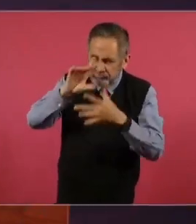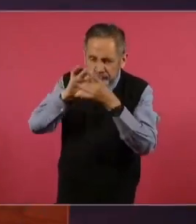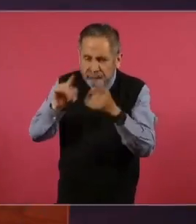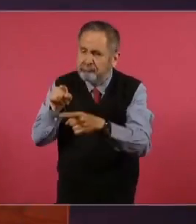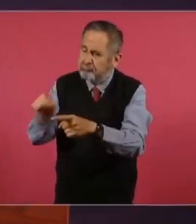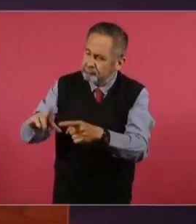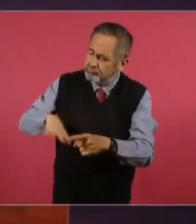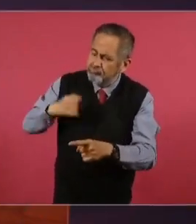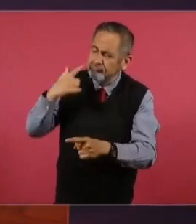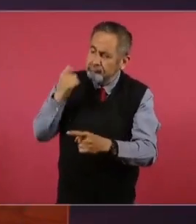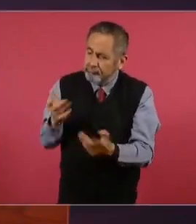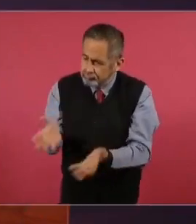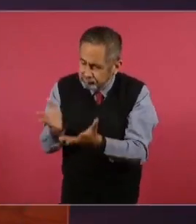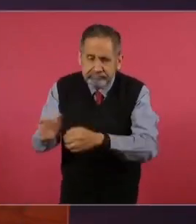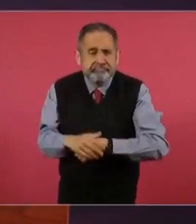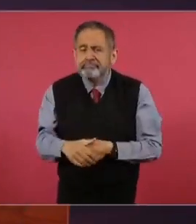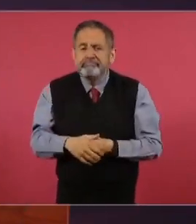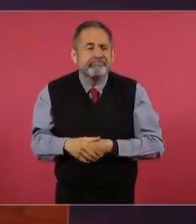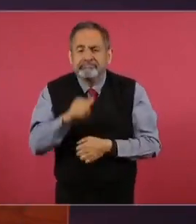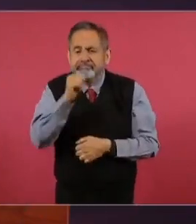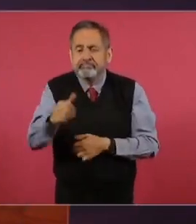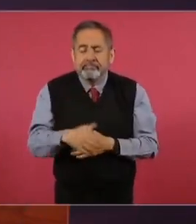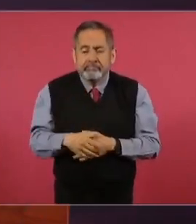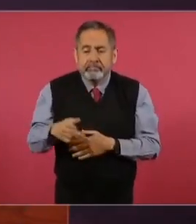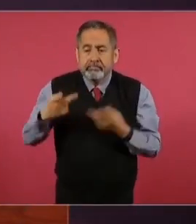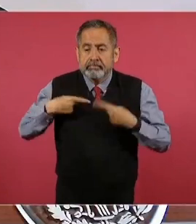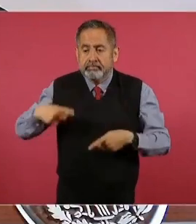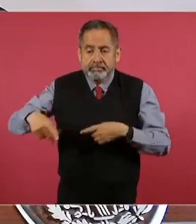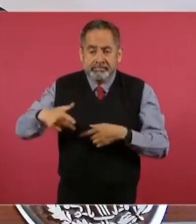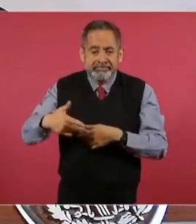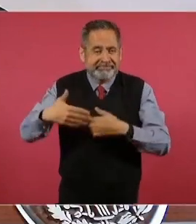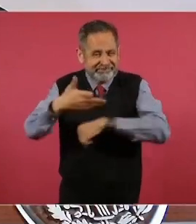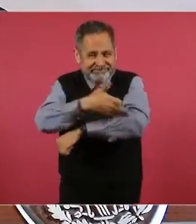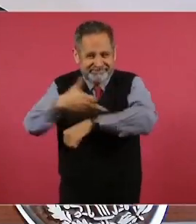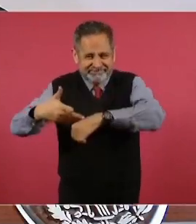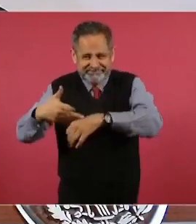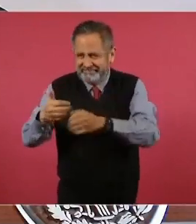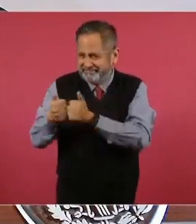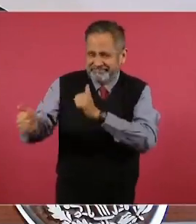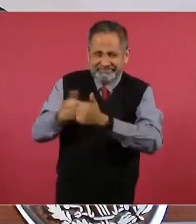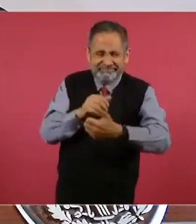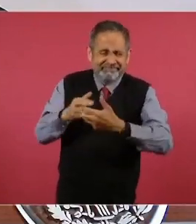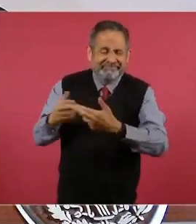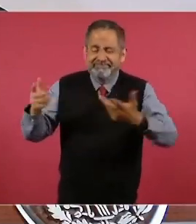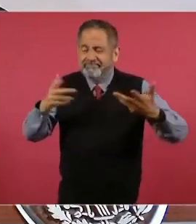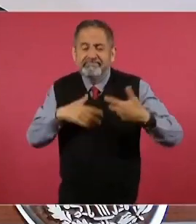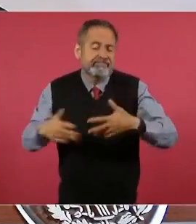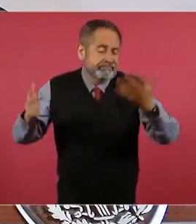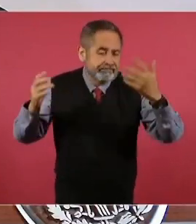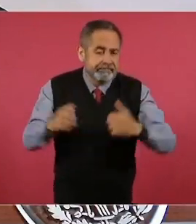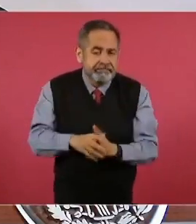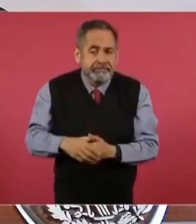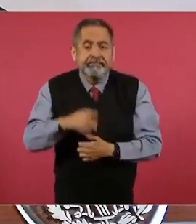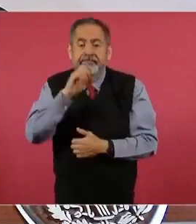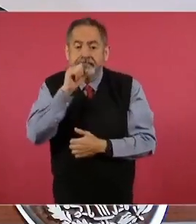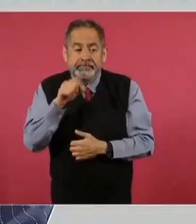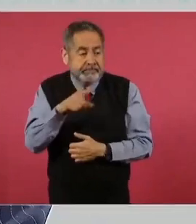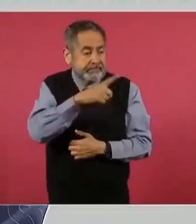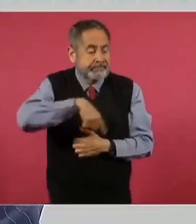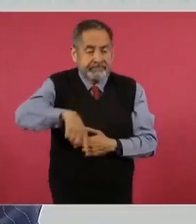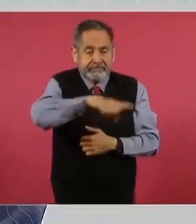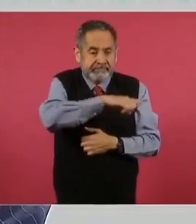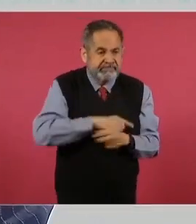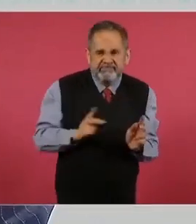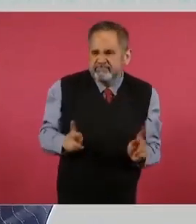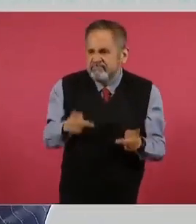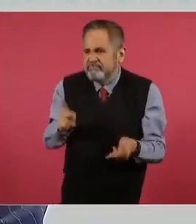esfuerzo, así como la falta de confianza en la familia. Otra es las fuerzas del mercado sin contrapeso